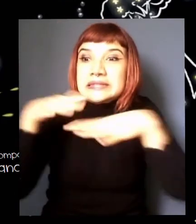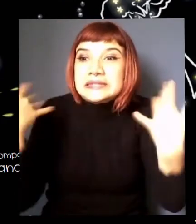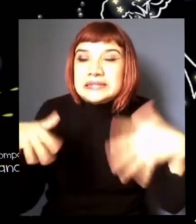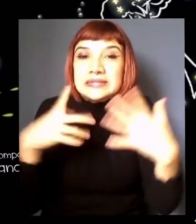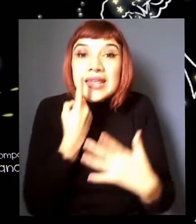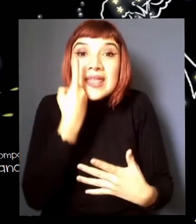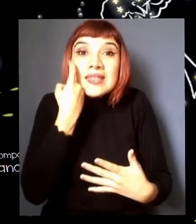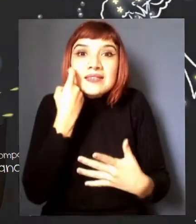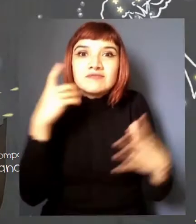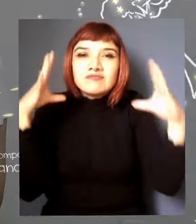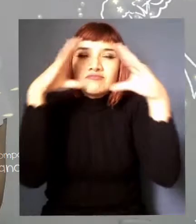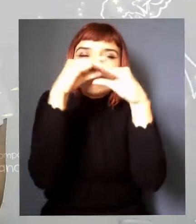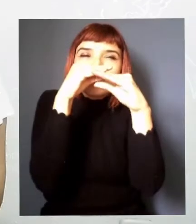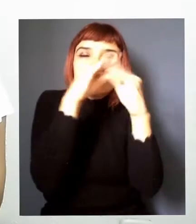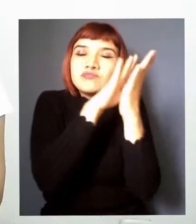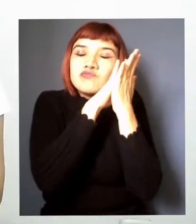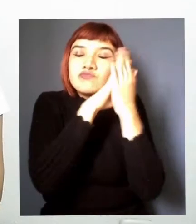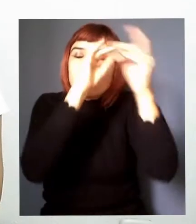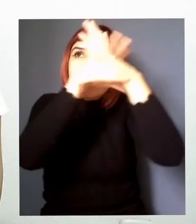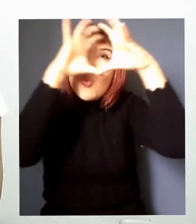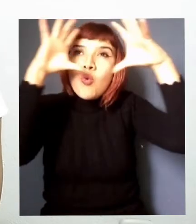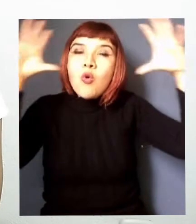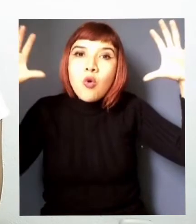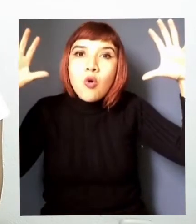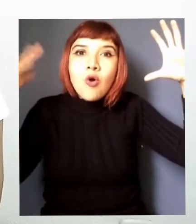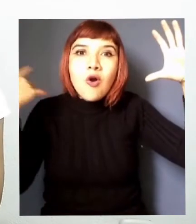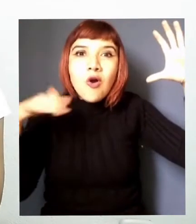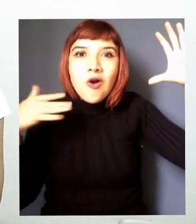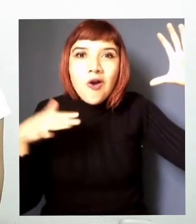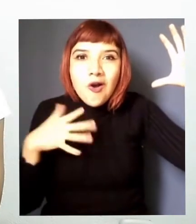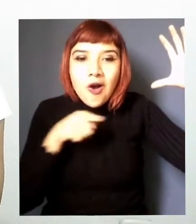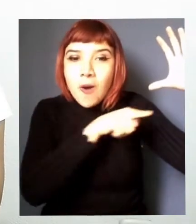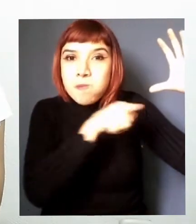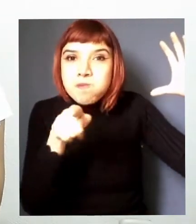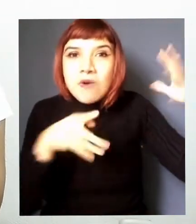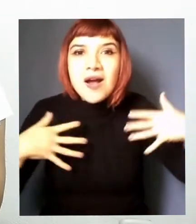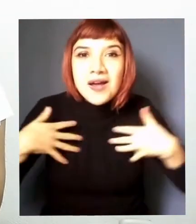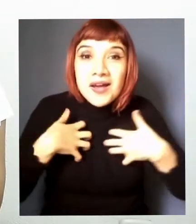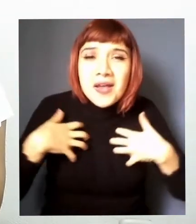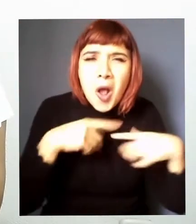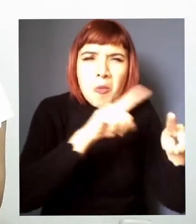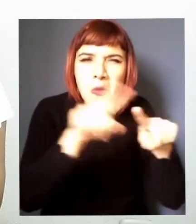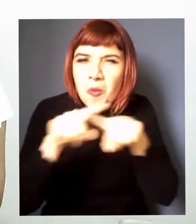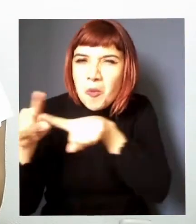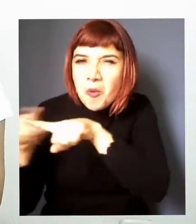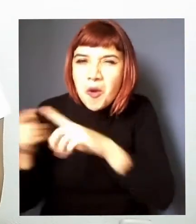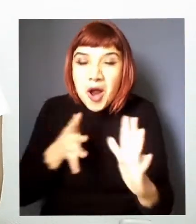anoche tuve un sueño les anuncia ver tilda a sus amigos de la ceiba